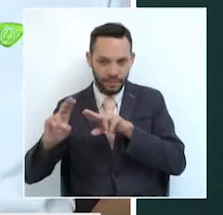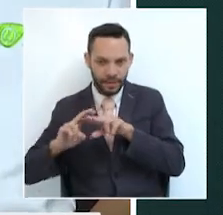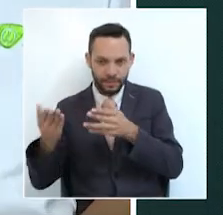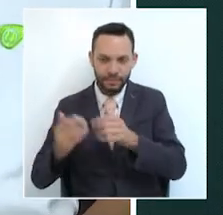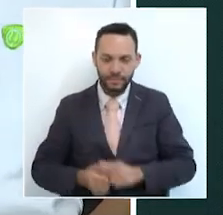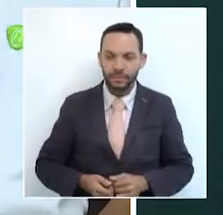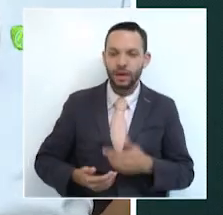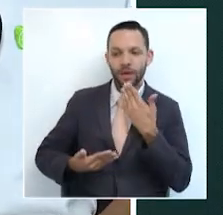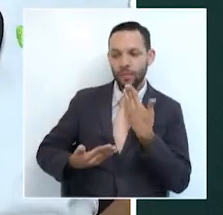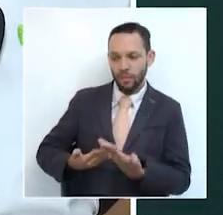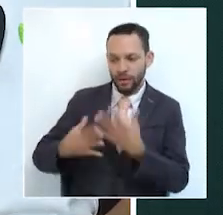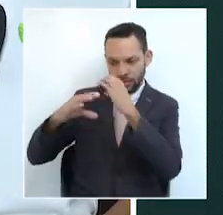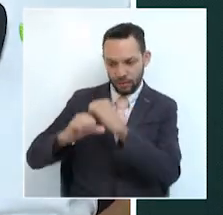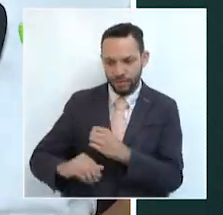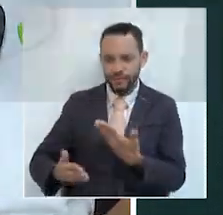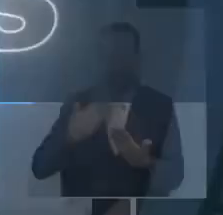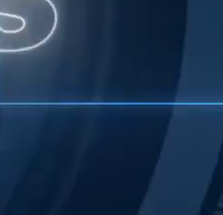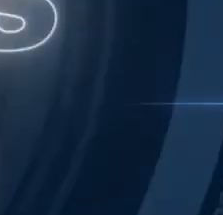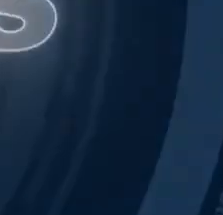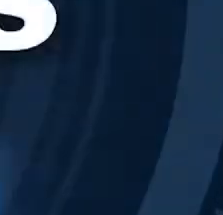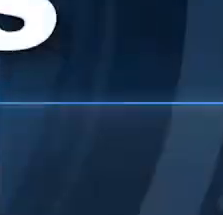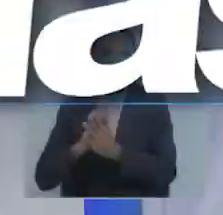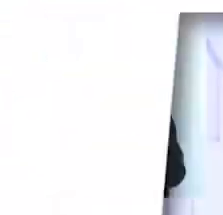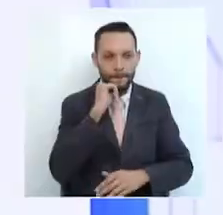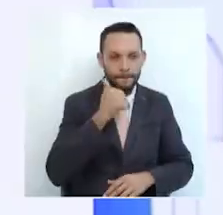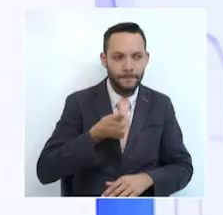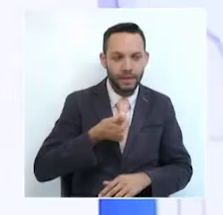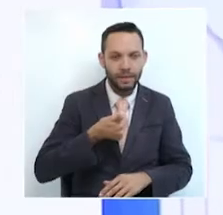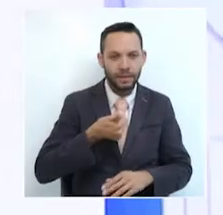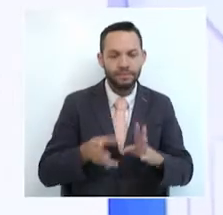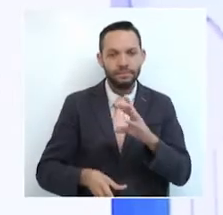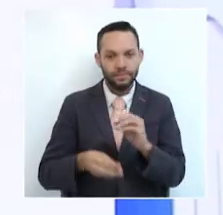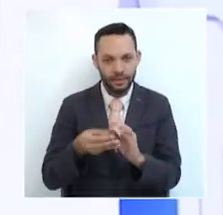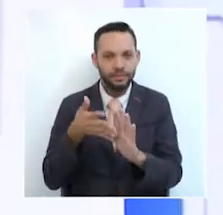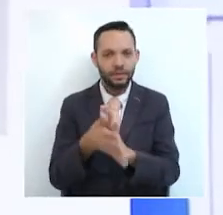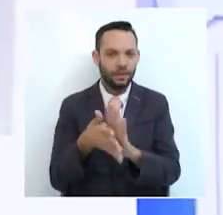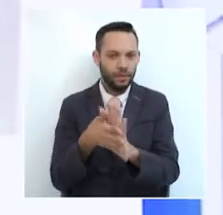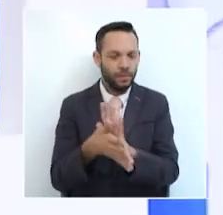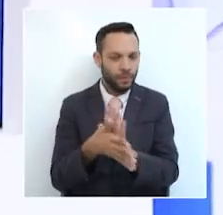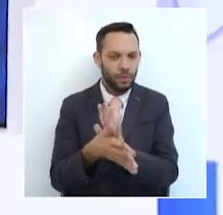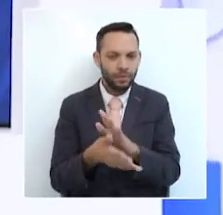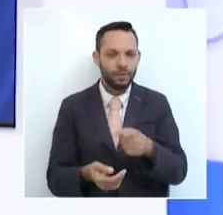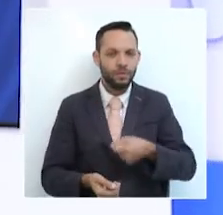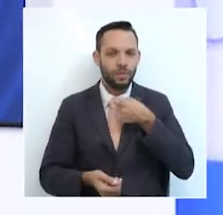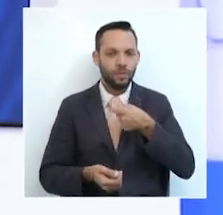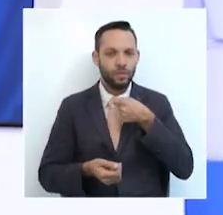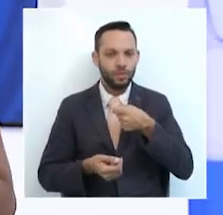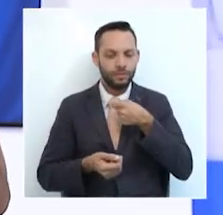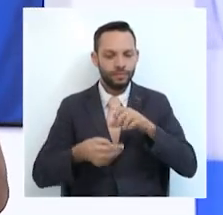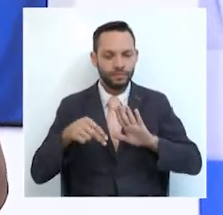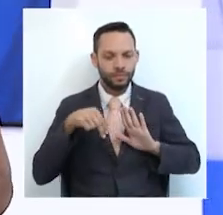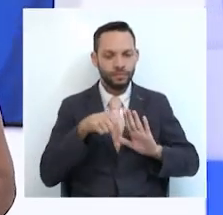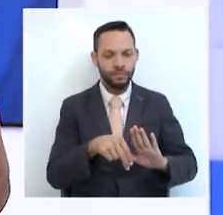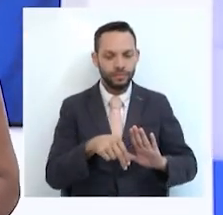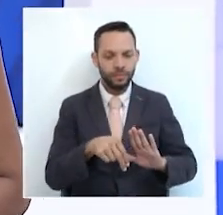Diana, muchísimas gracias por toda la información y también por supuesto mañana en Telecafé 7 AM más detalles de lo que entregue los organismos de socorro frente a la